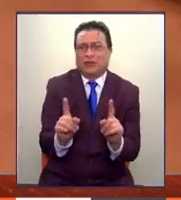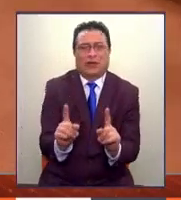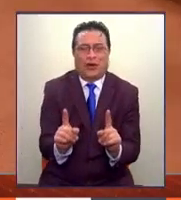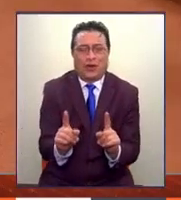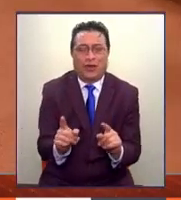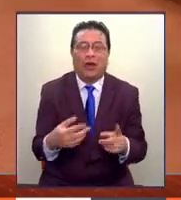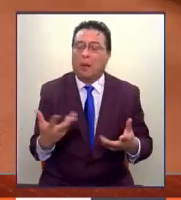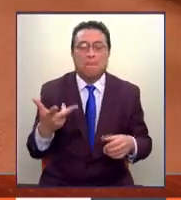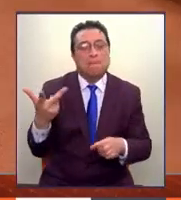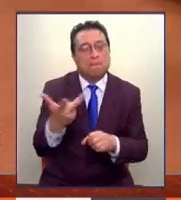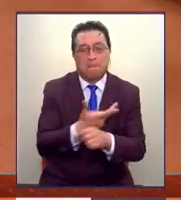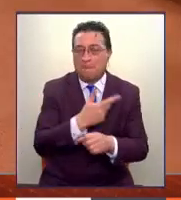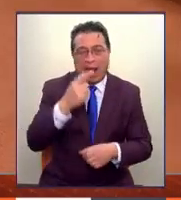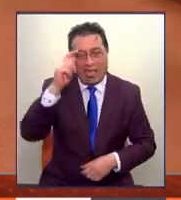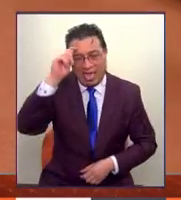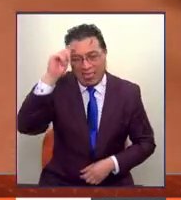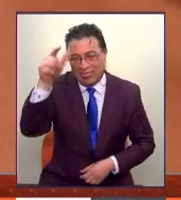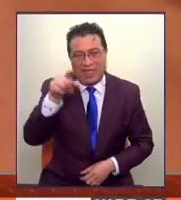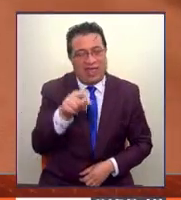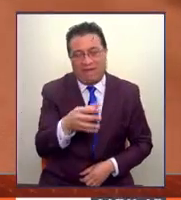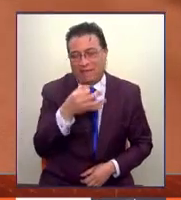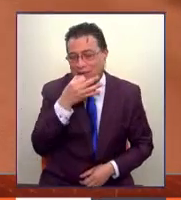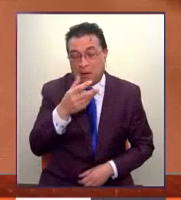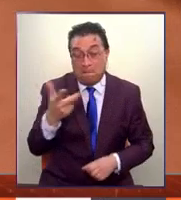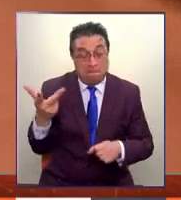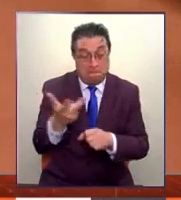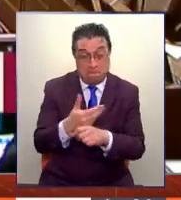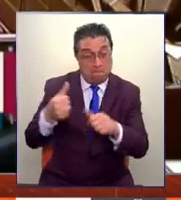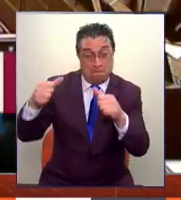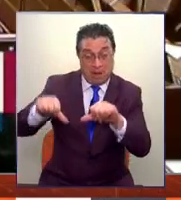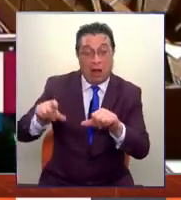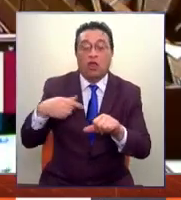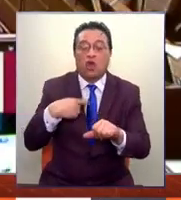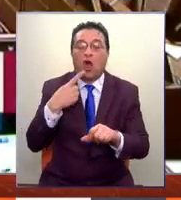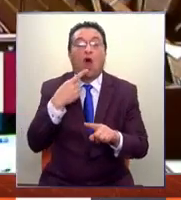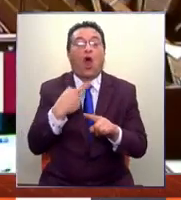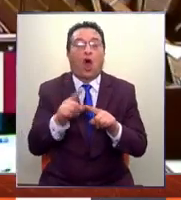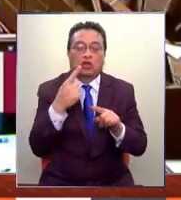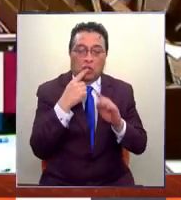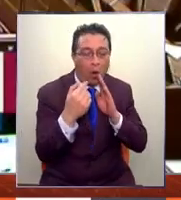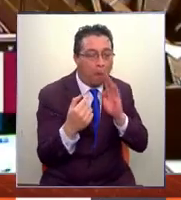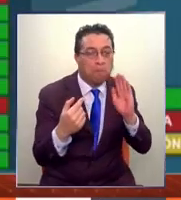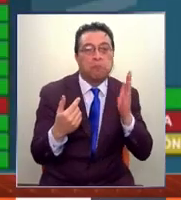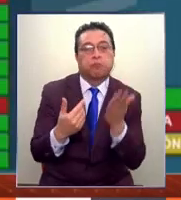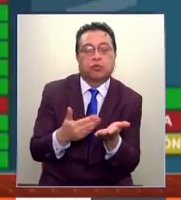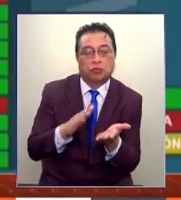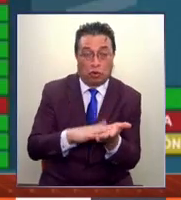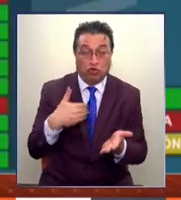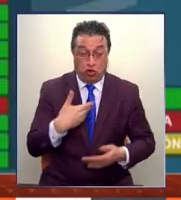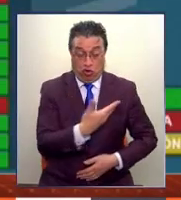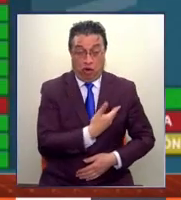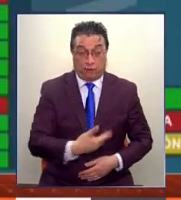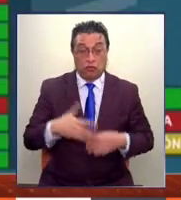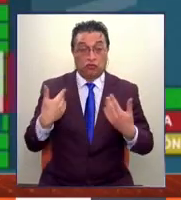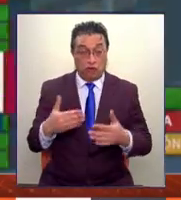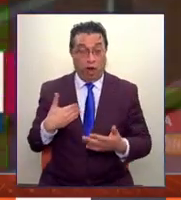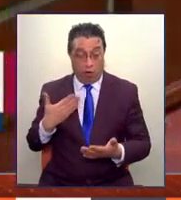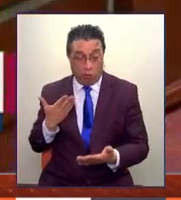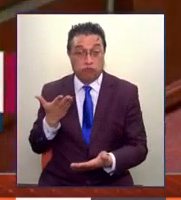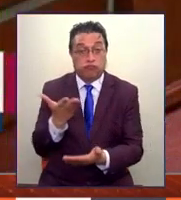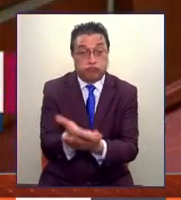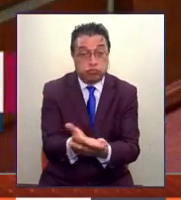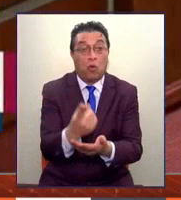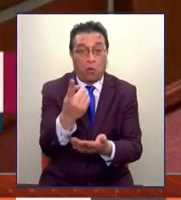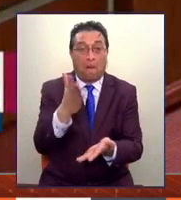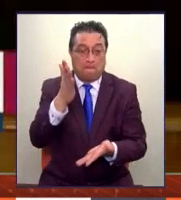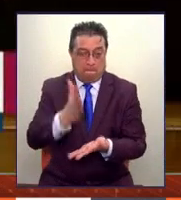que es una mala idea porque cuando uno dice que algo es malo, uno tiene que proponer una alternativa, y como gobierno hemos propuesto un plan que nos parece